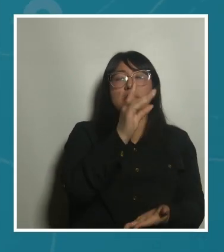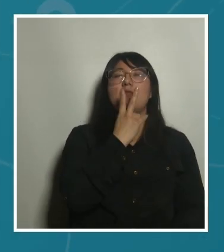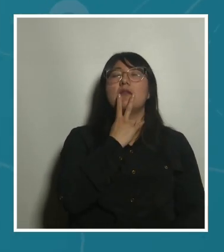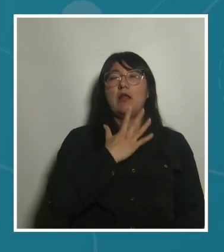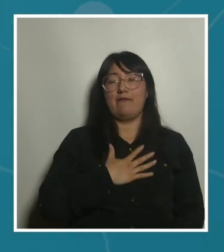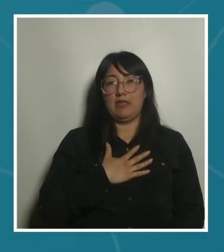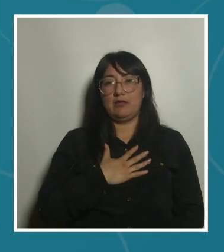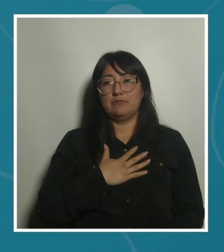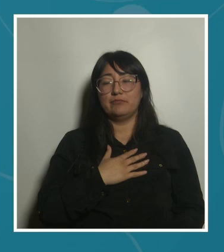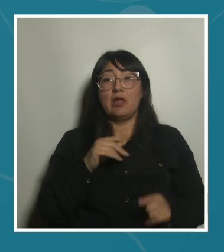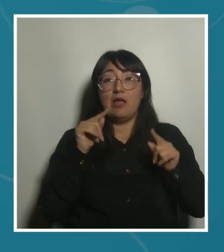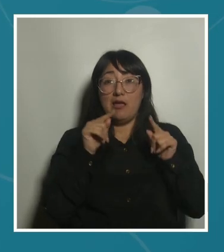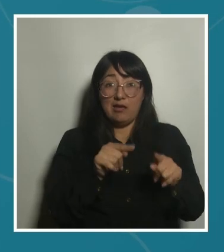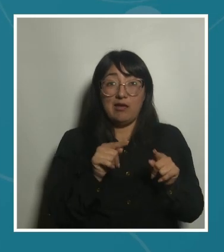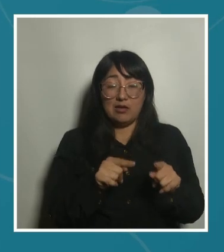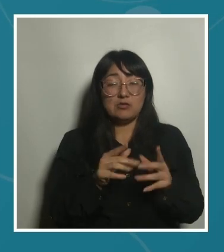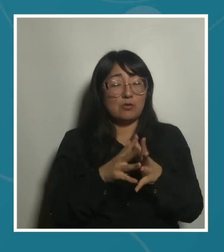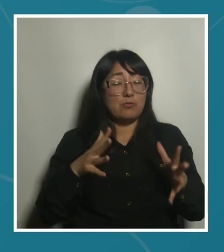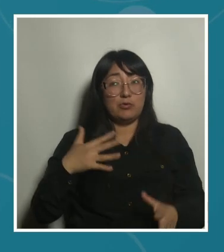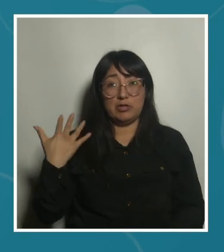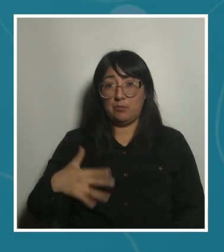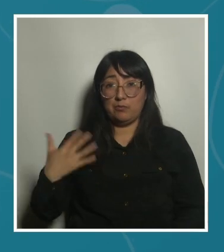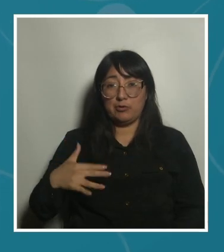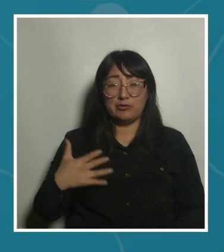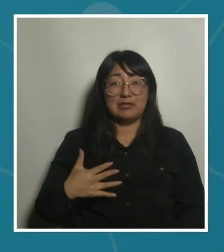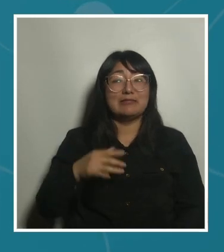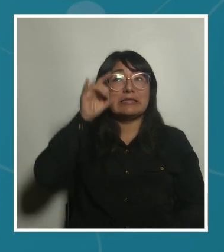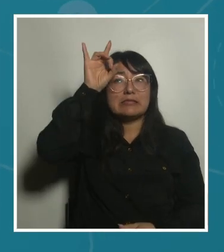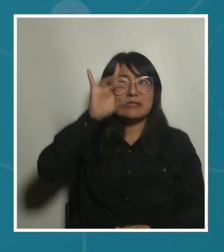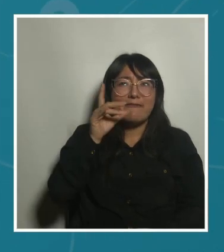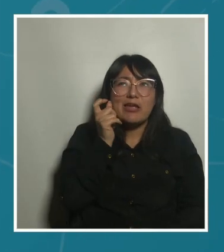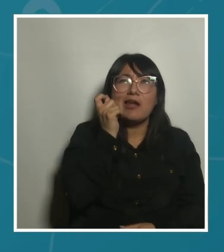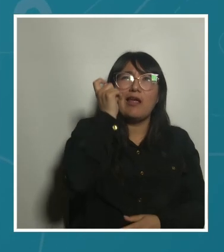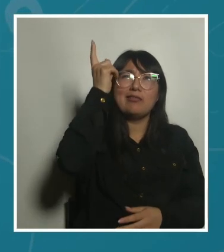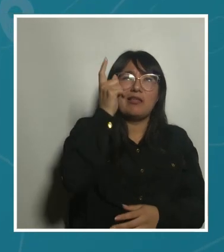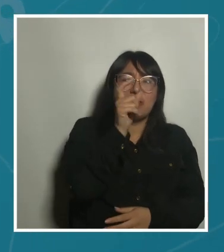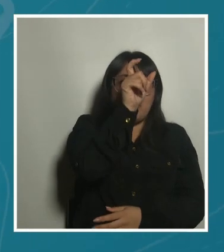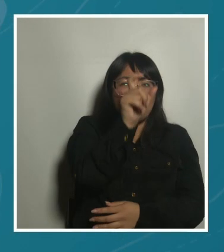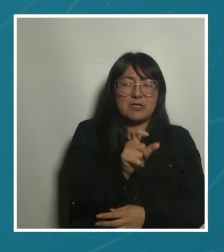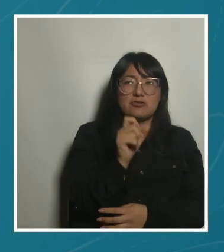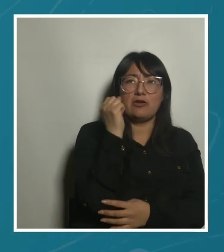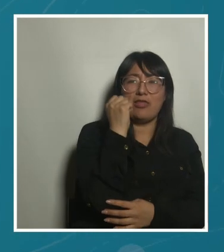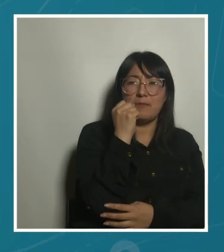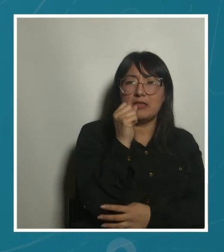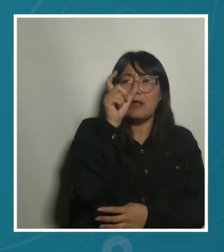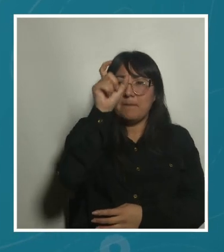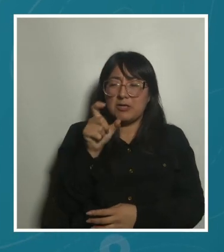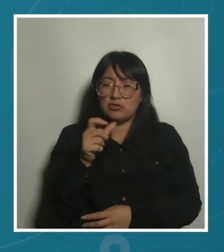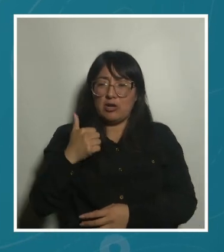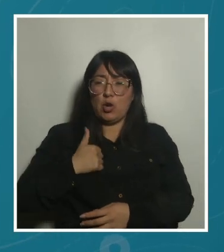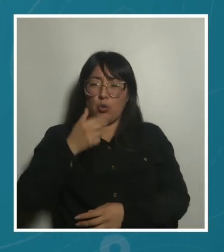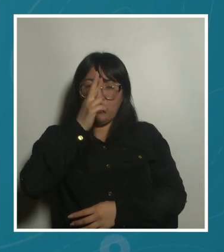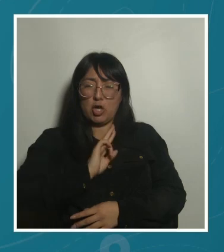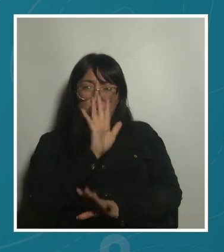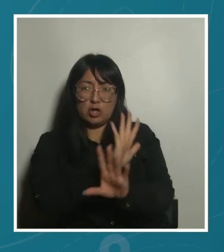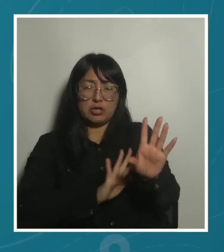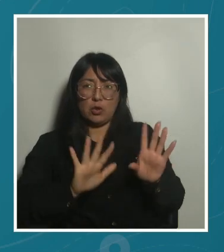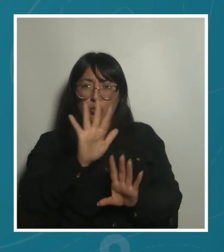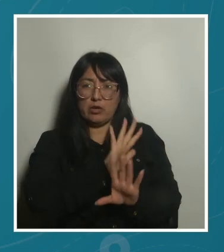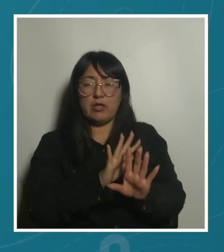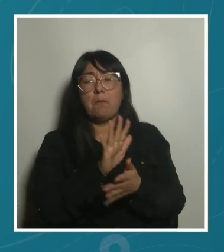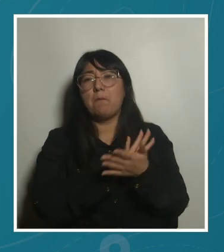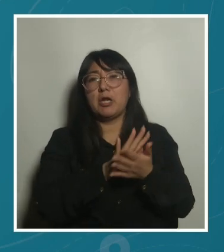hacemos una dicotomía, un dualismo entre personas dependientes y personas cuidadoras. Muchas veces una persona con una